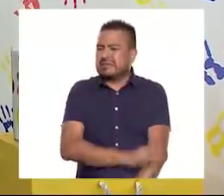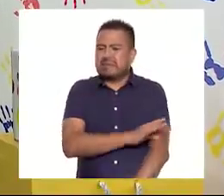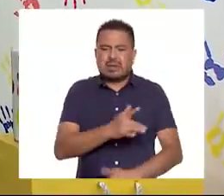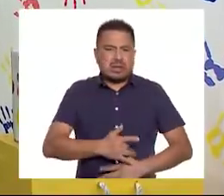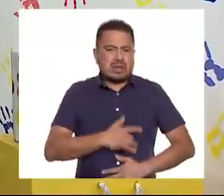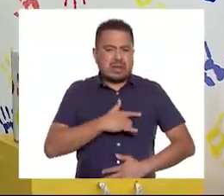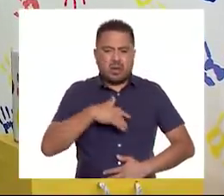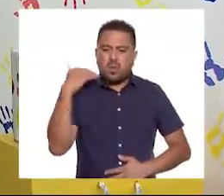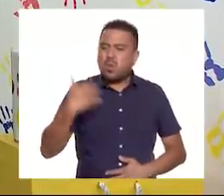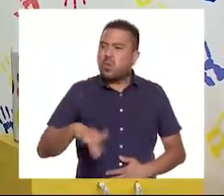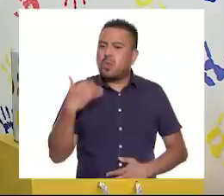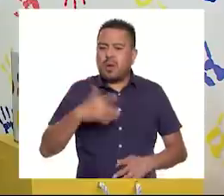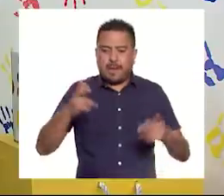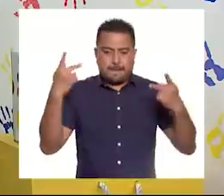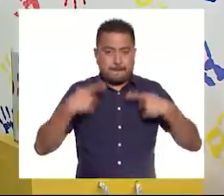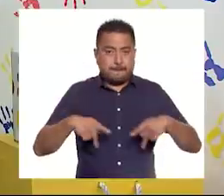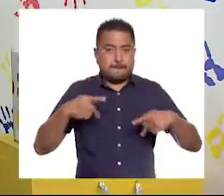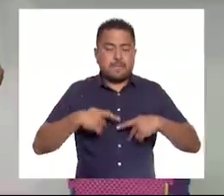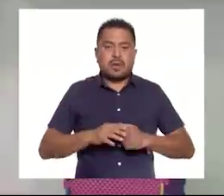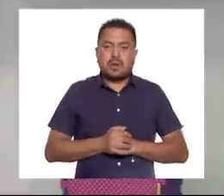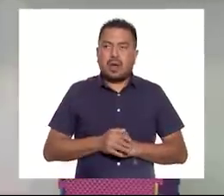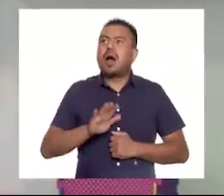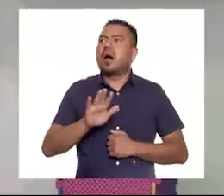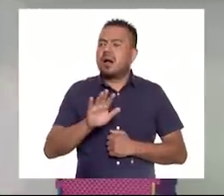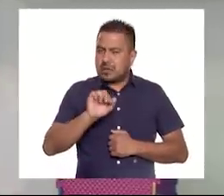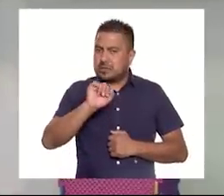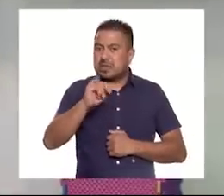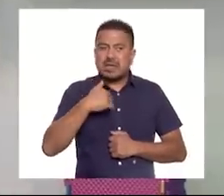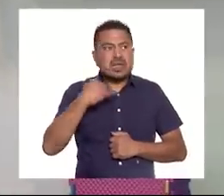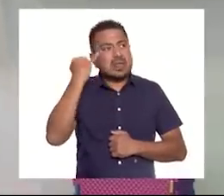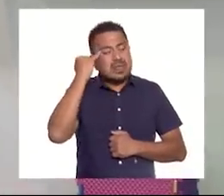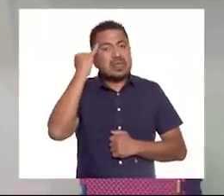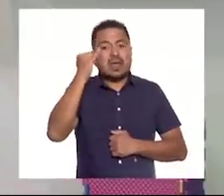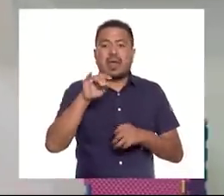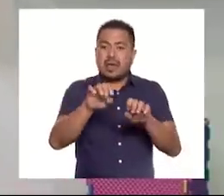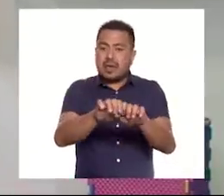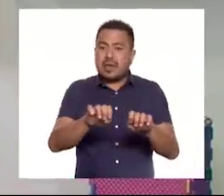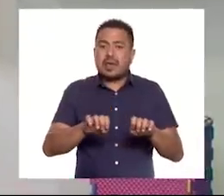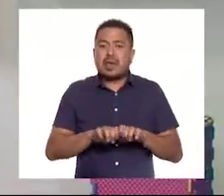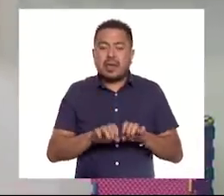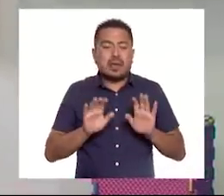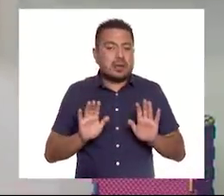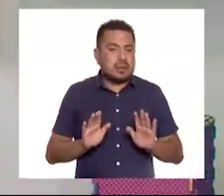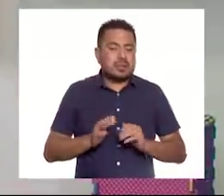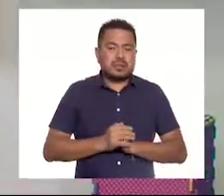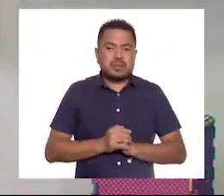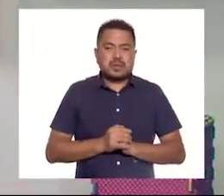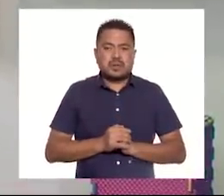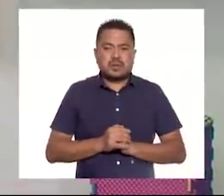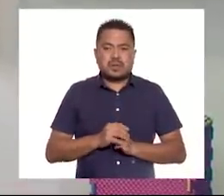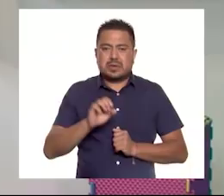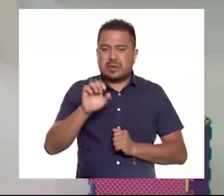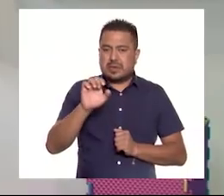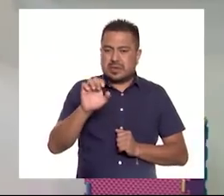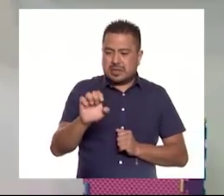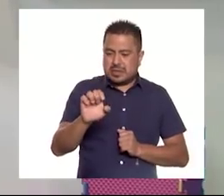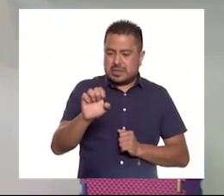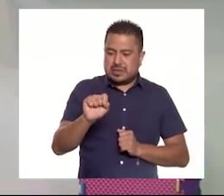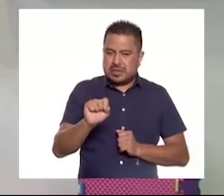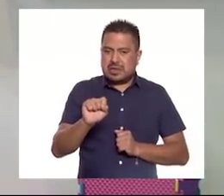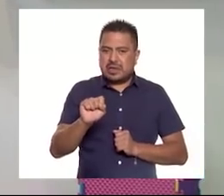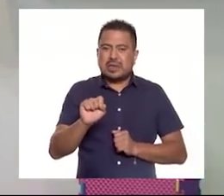que sentimos las personas. Ah, sí, tengo una gran idea. El equipo de E.C., Educación